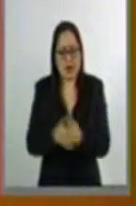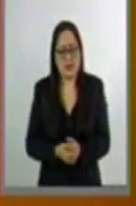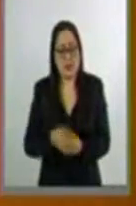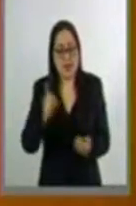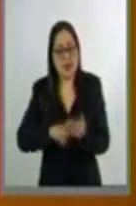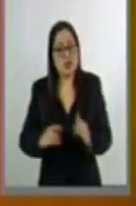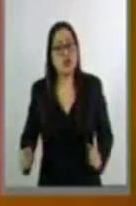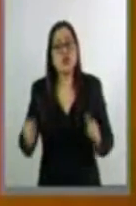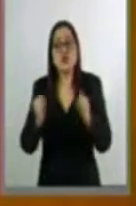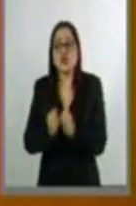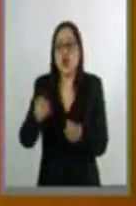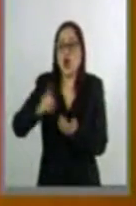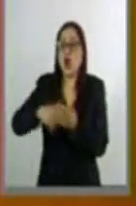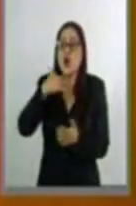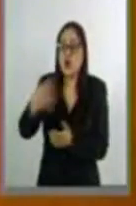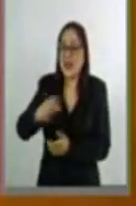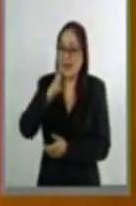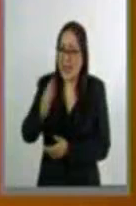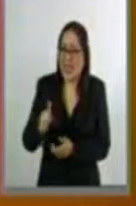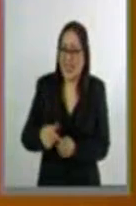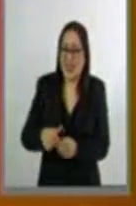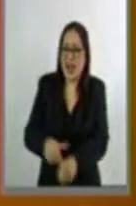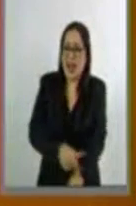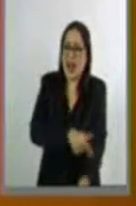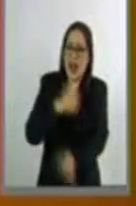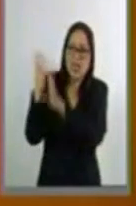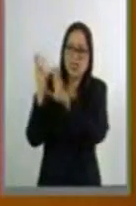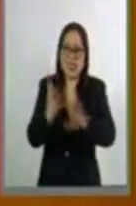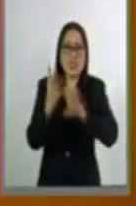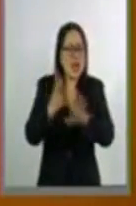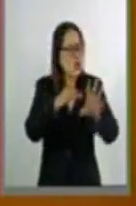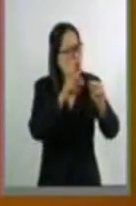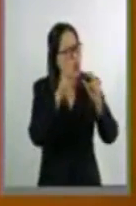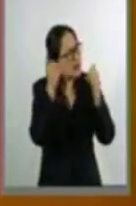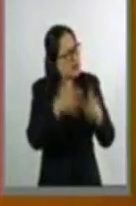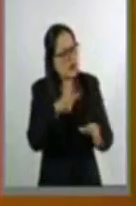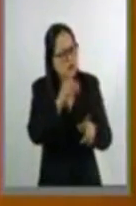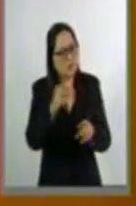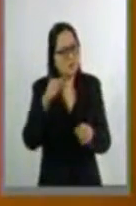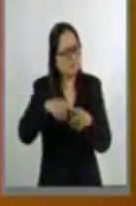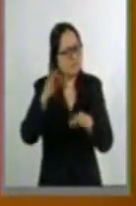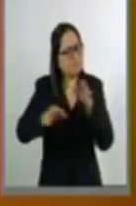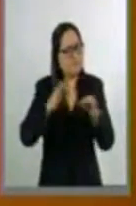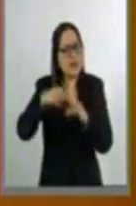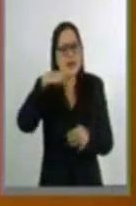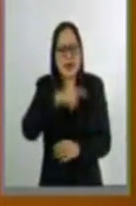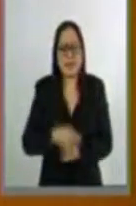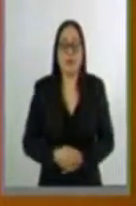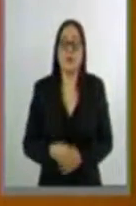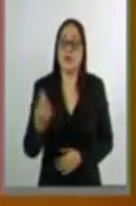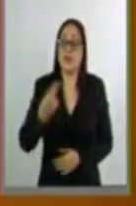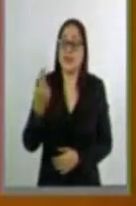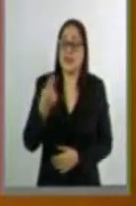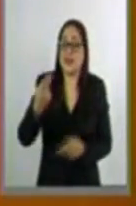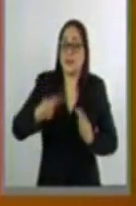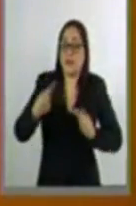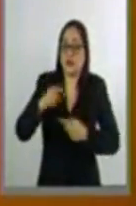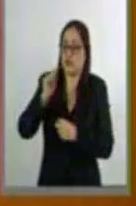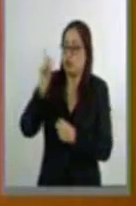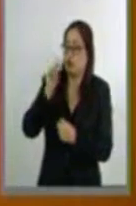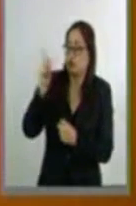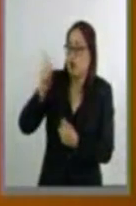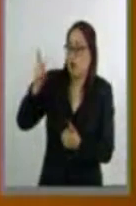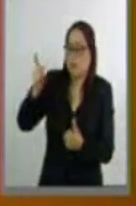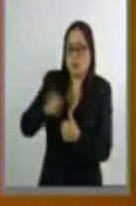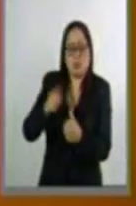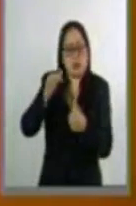corrupción y de cargas burocráticas innecesarias. Exige, en suma, funcionarios públicos de primer nivel que